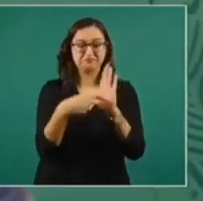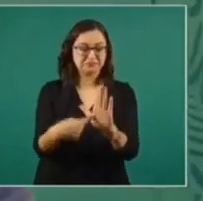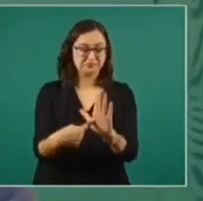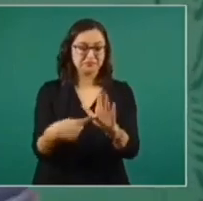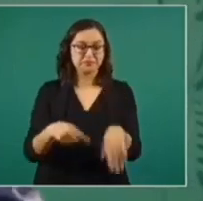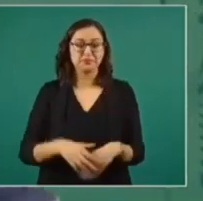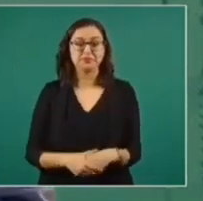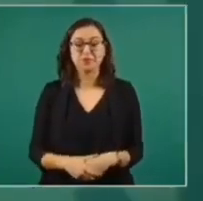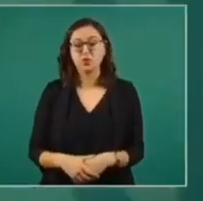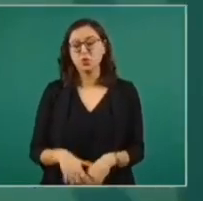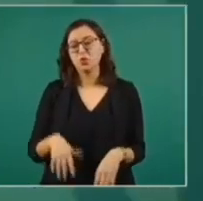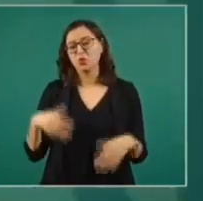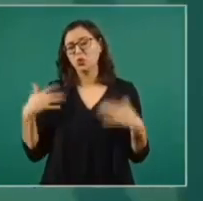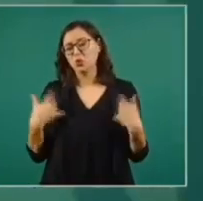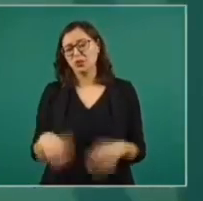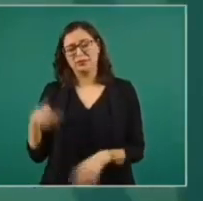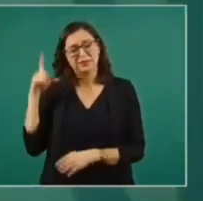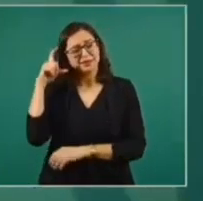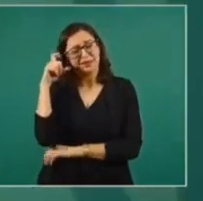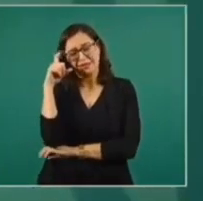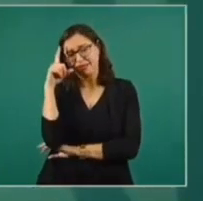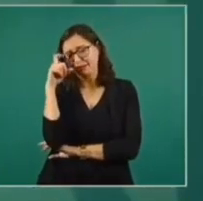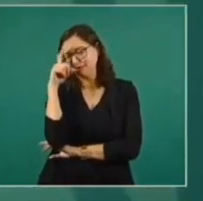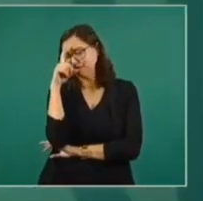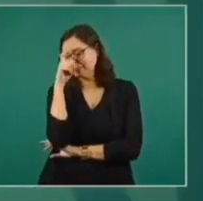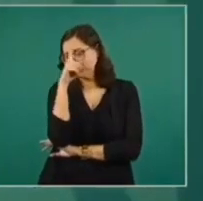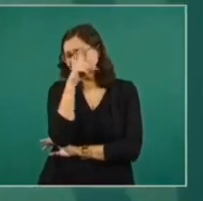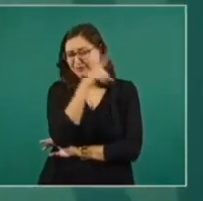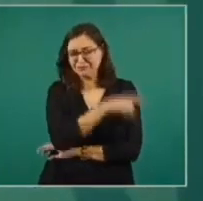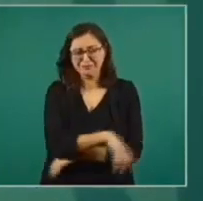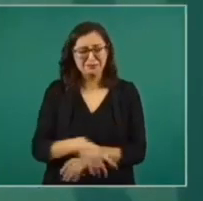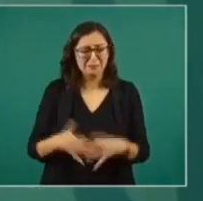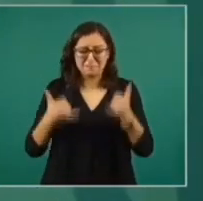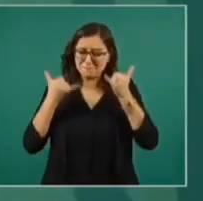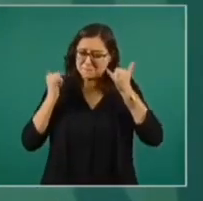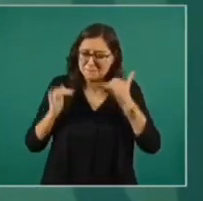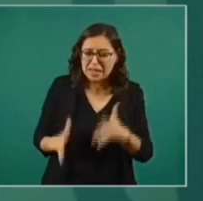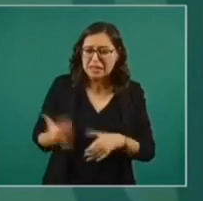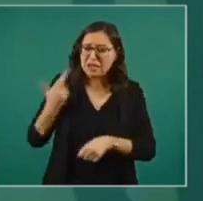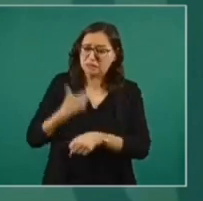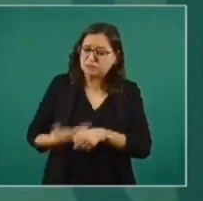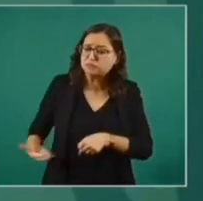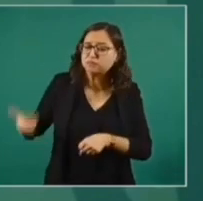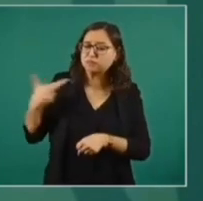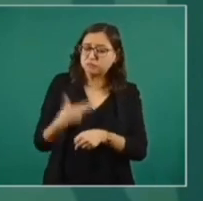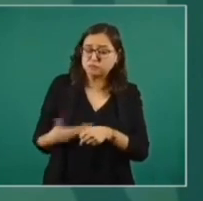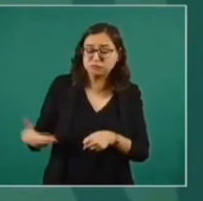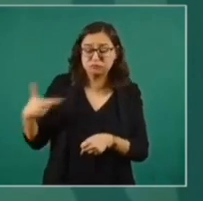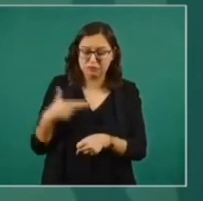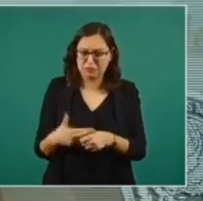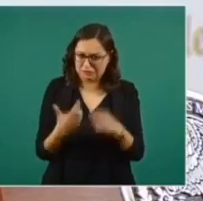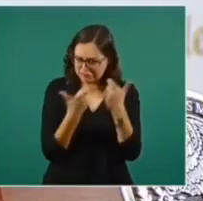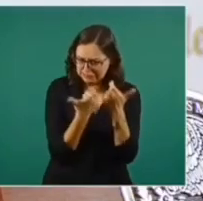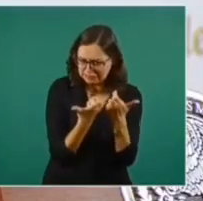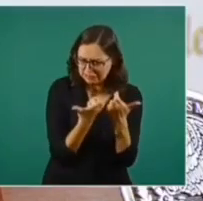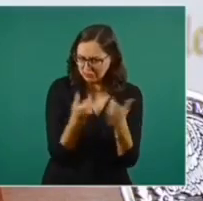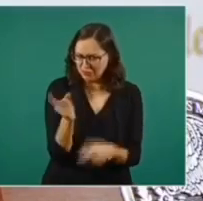Nos costó muchísimo, pero no en lo económico,